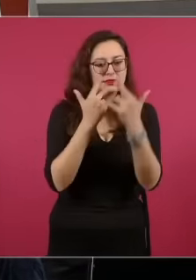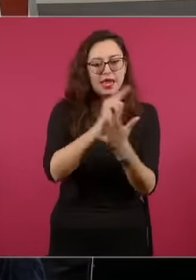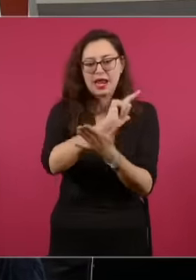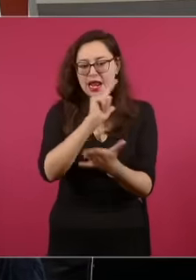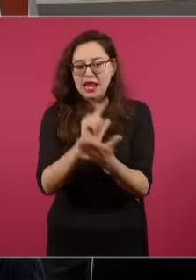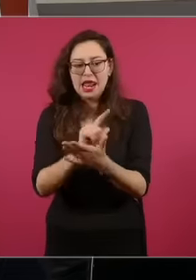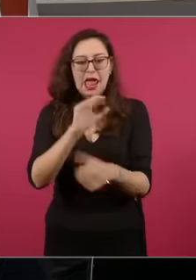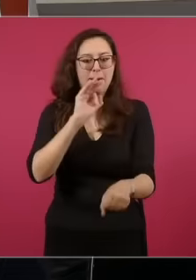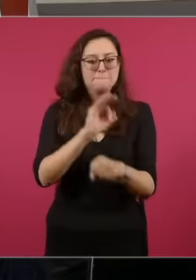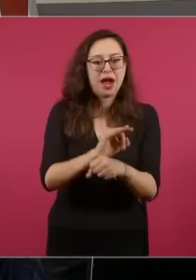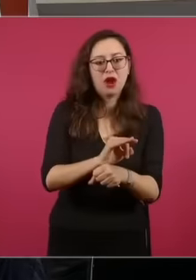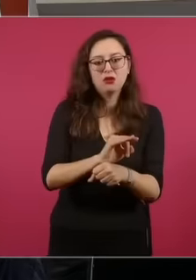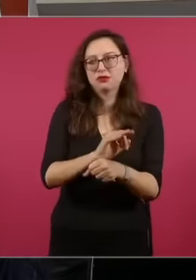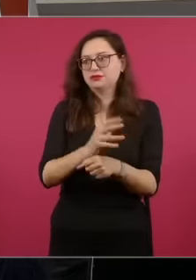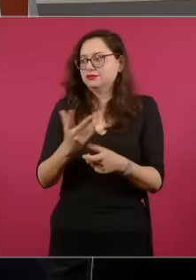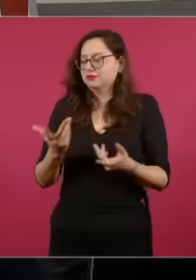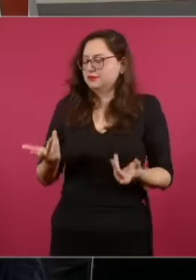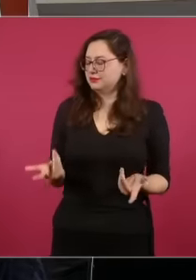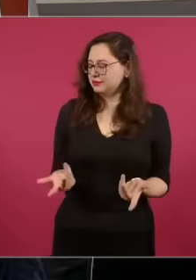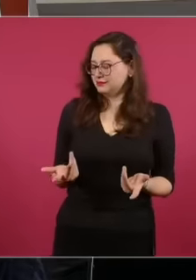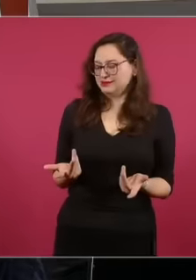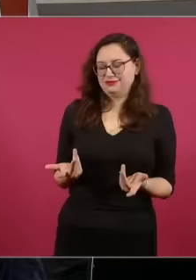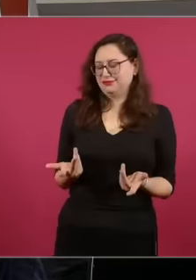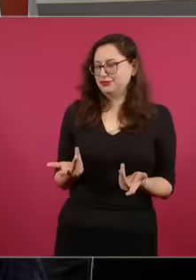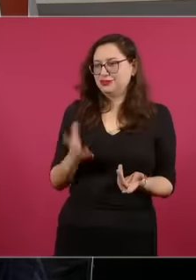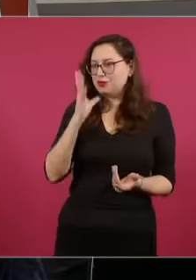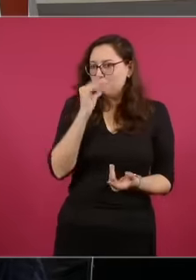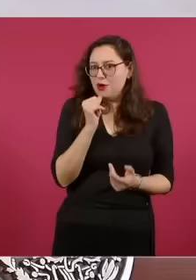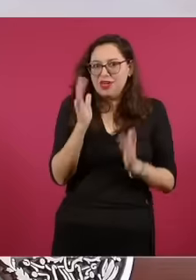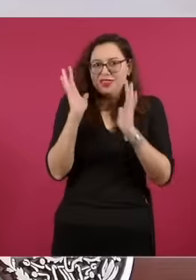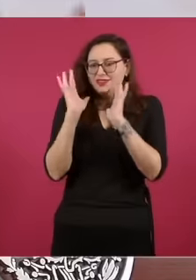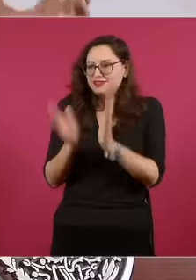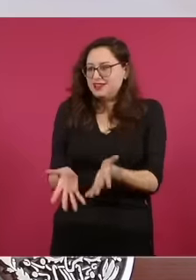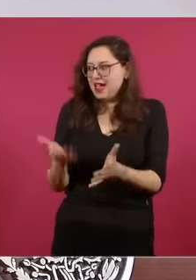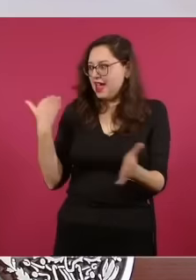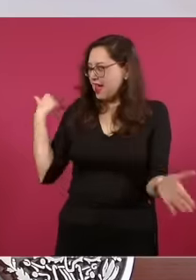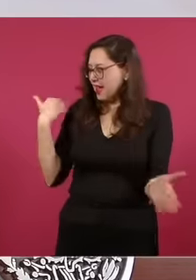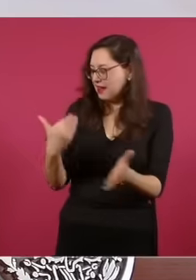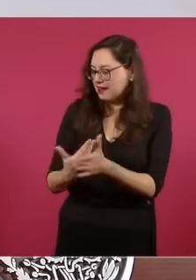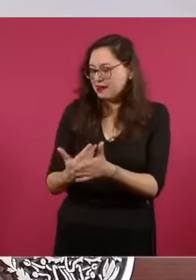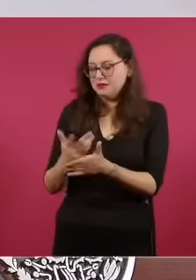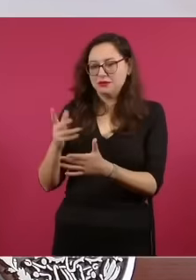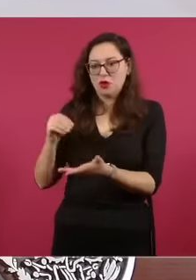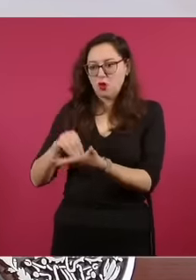del Poder Judicial ¿cómo es posible